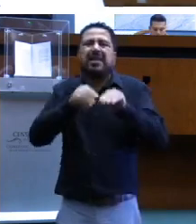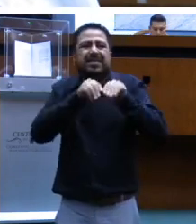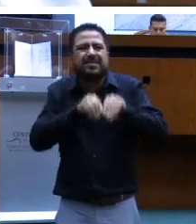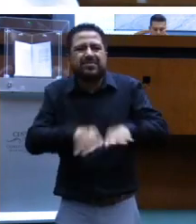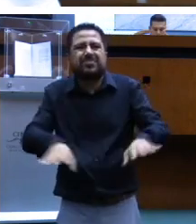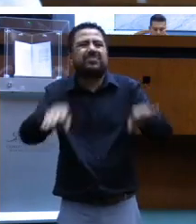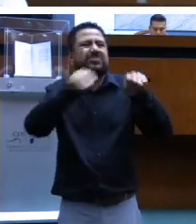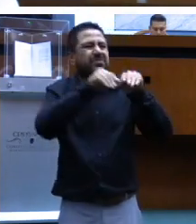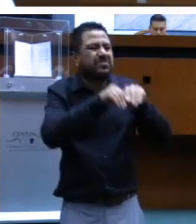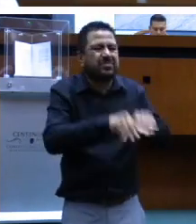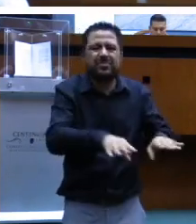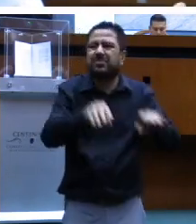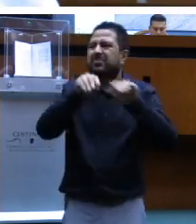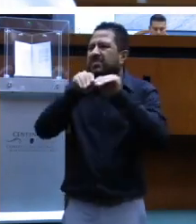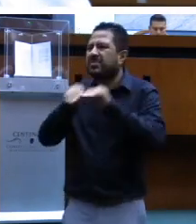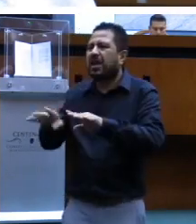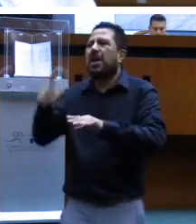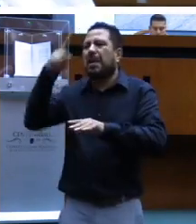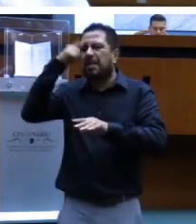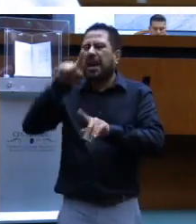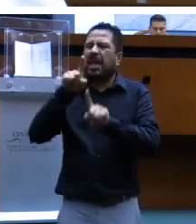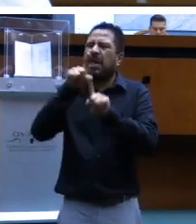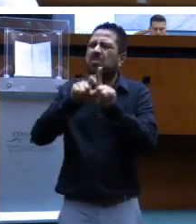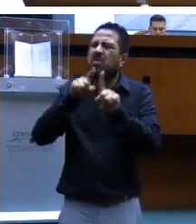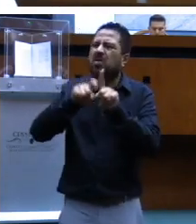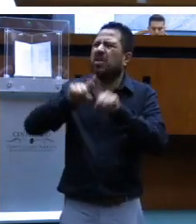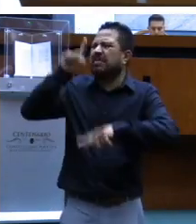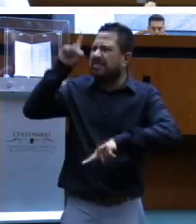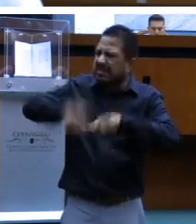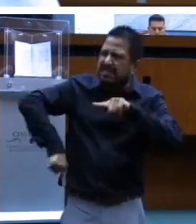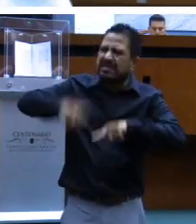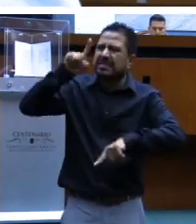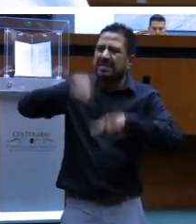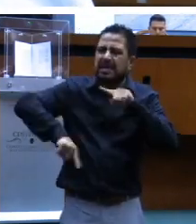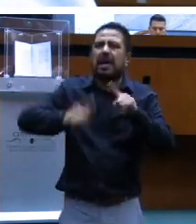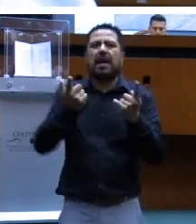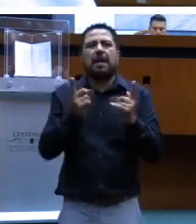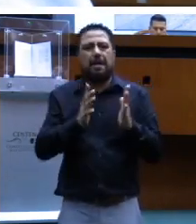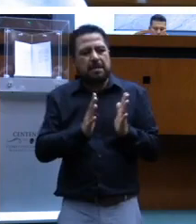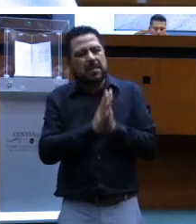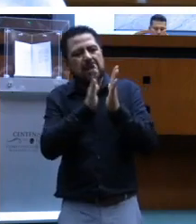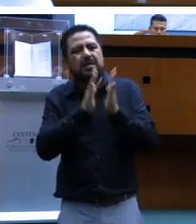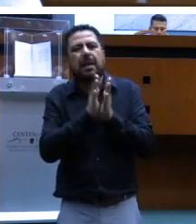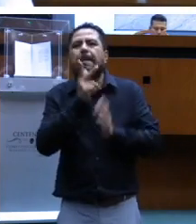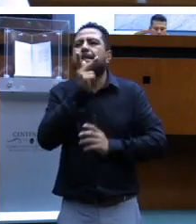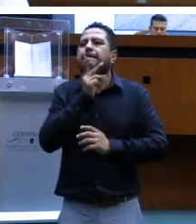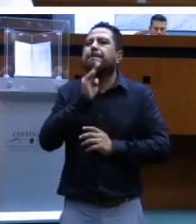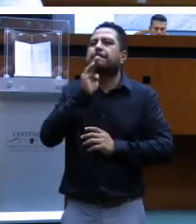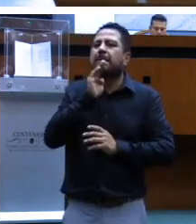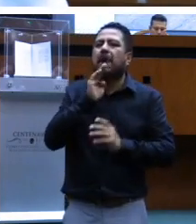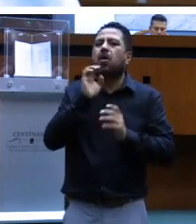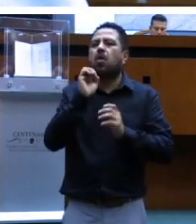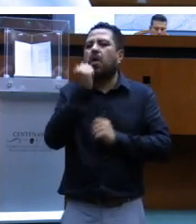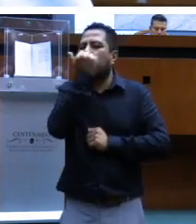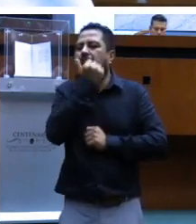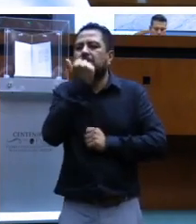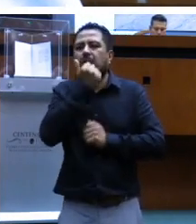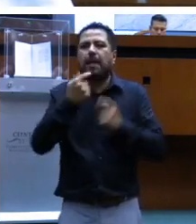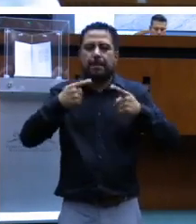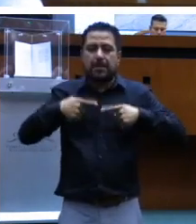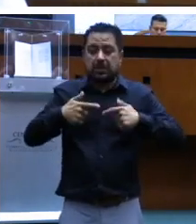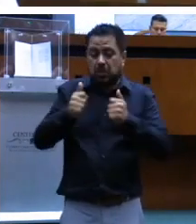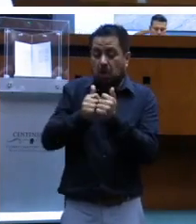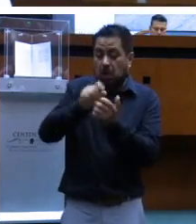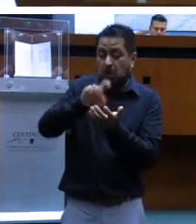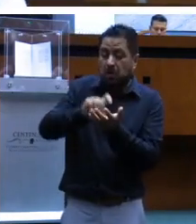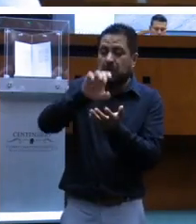de sensibilización y eliminación del bullying de manera legal. Participación de padres de familia y estudiantes con discapacidad en consejos de